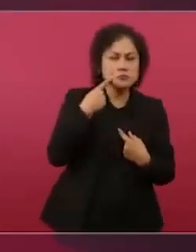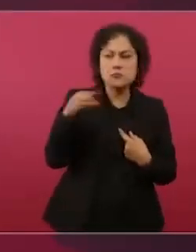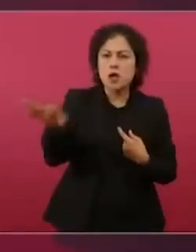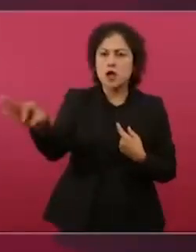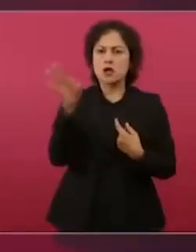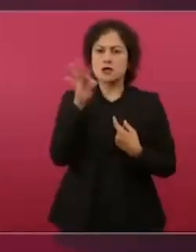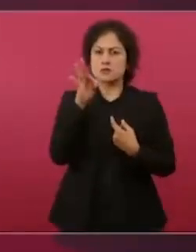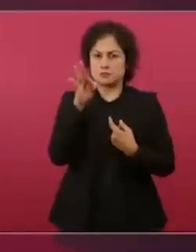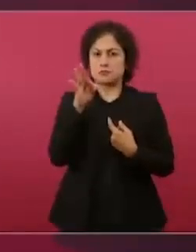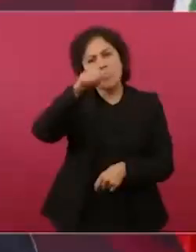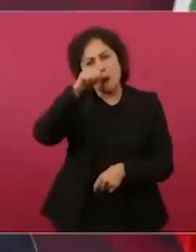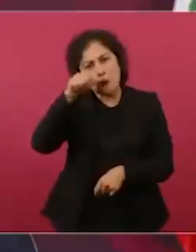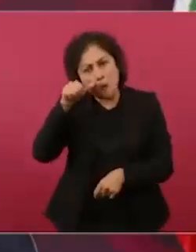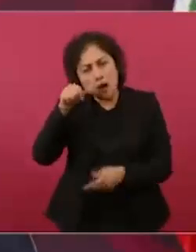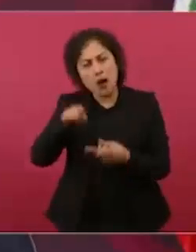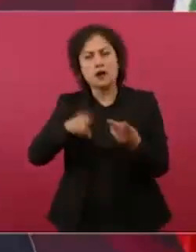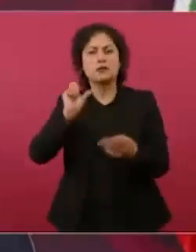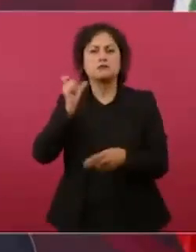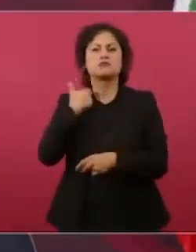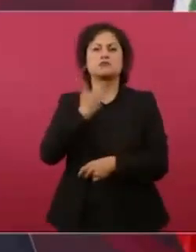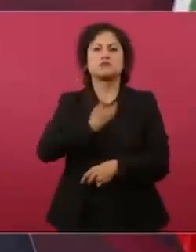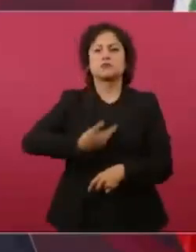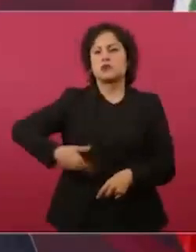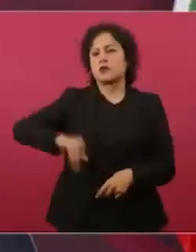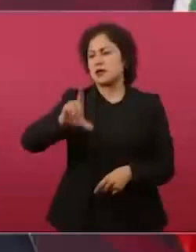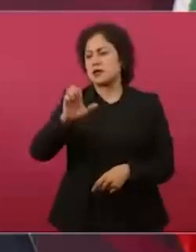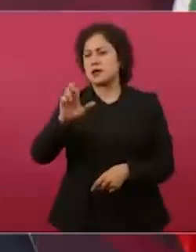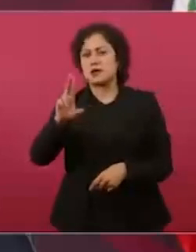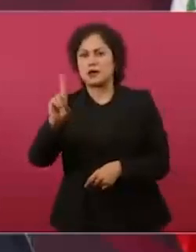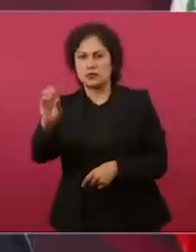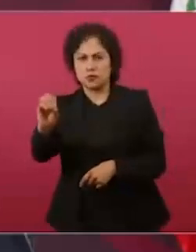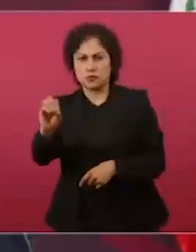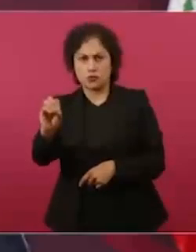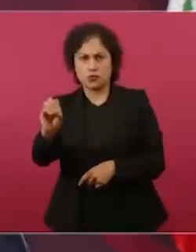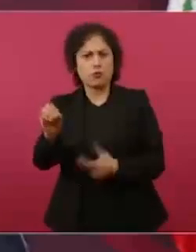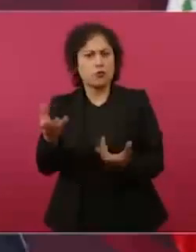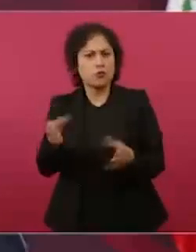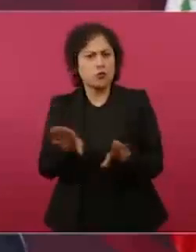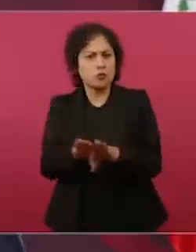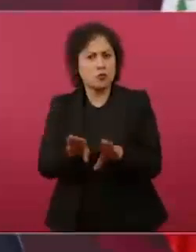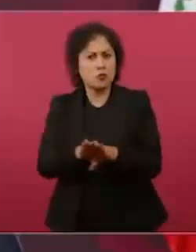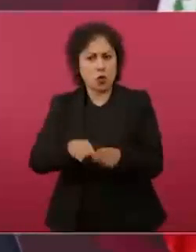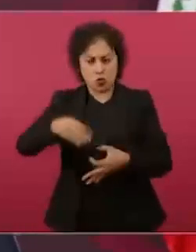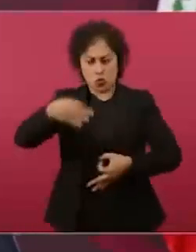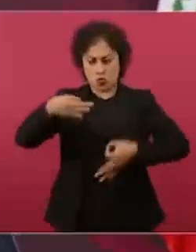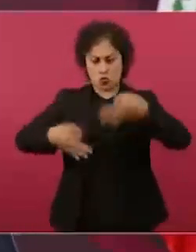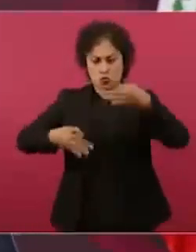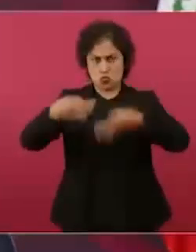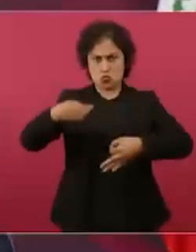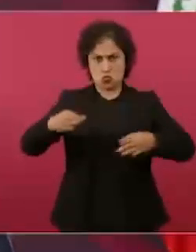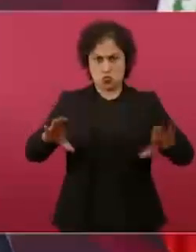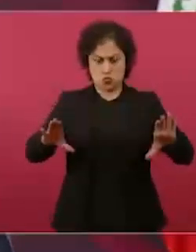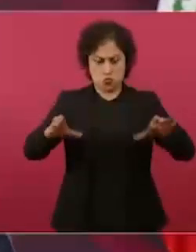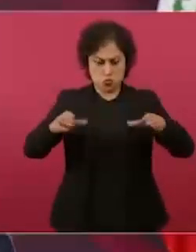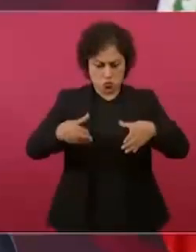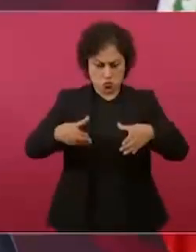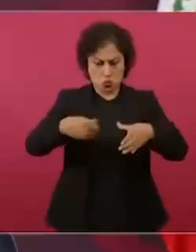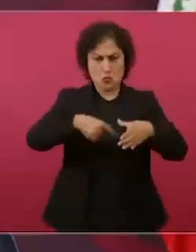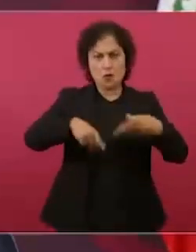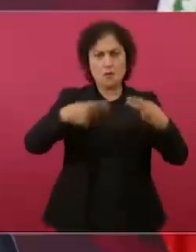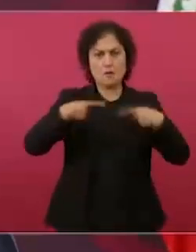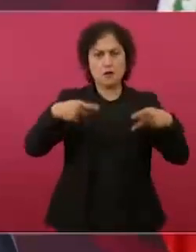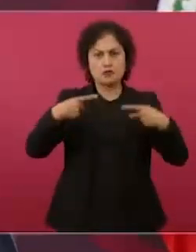de Juárez y de Lerdo, que ministros con mucha integridad,